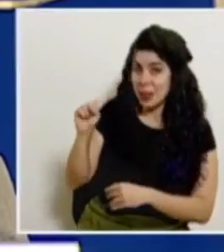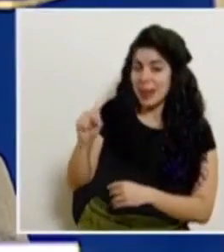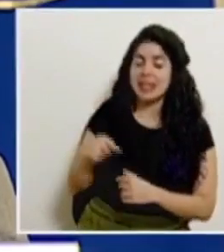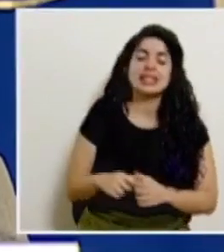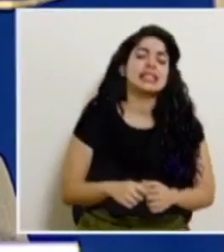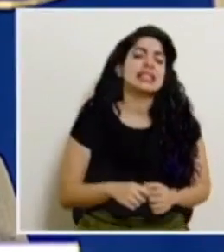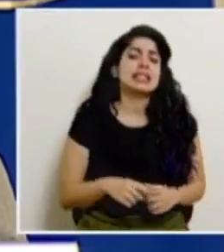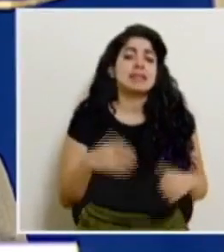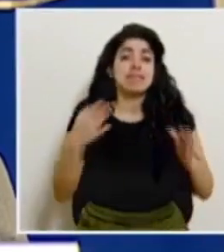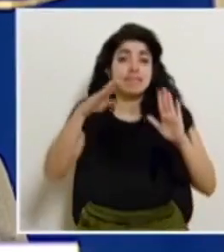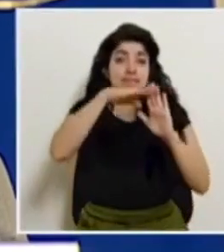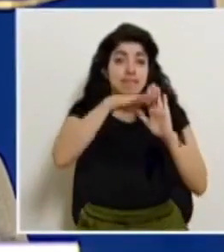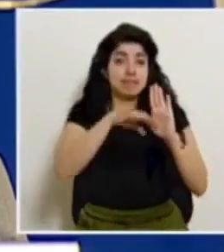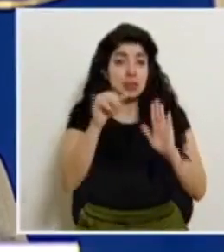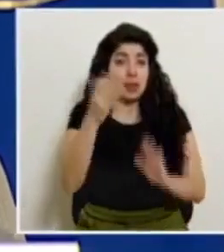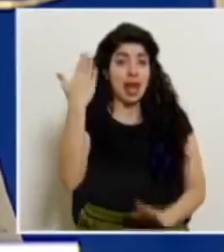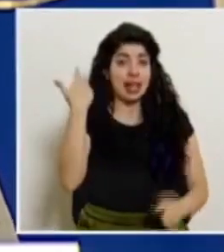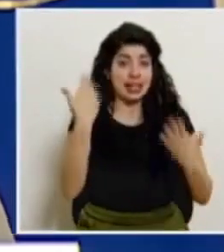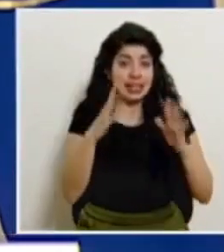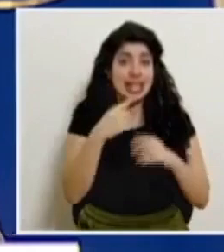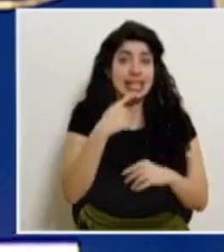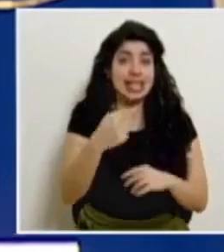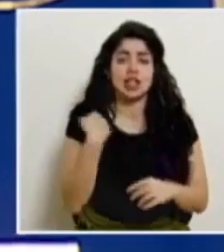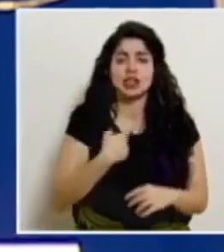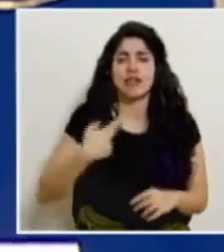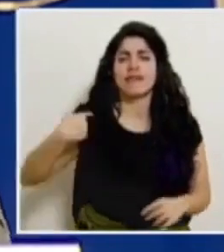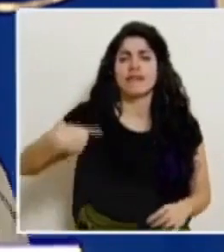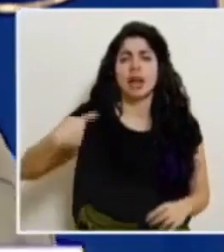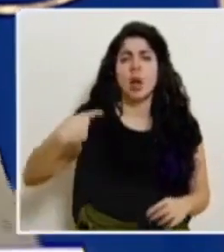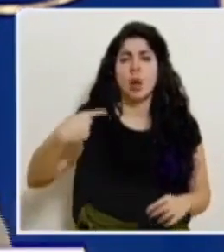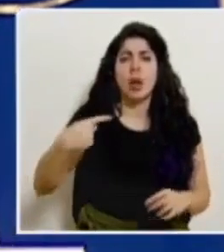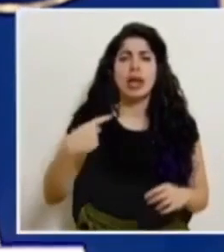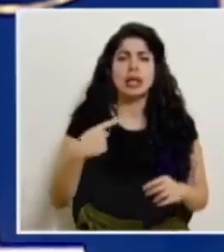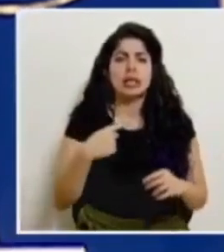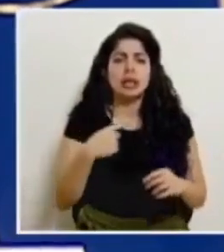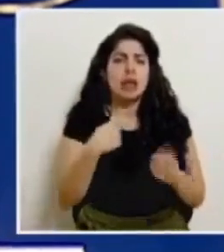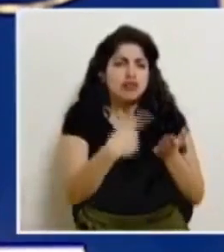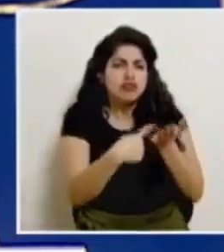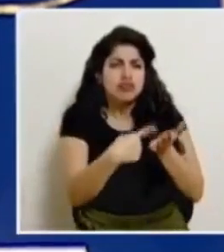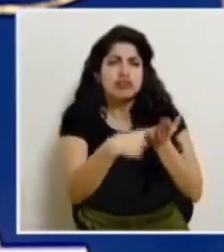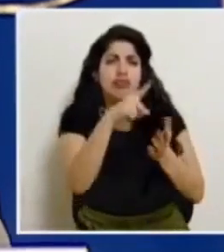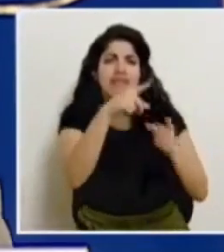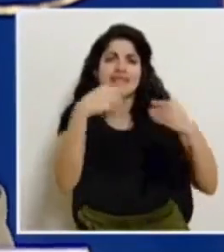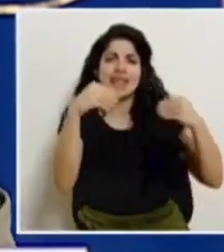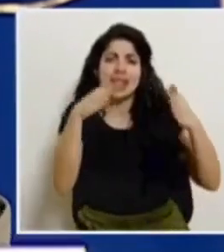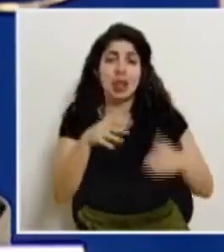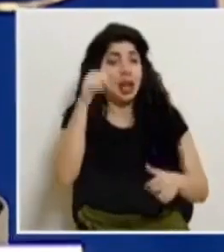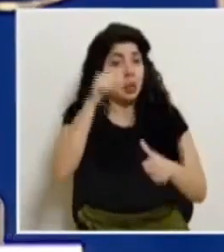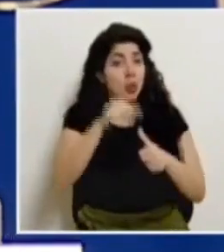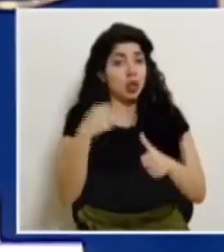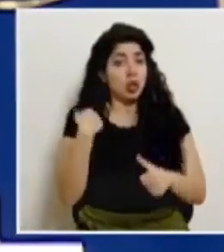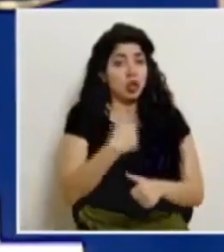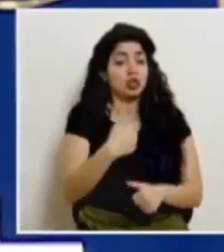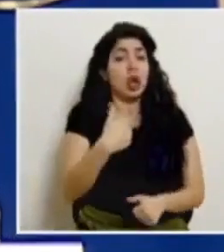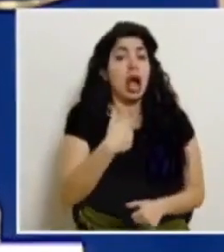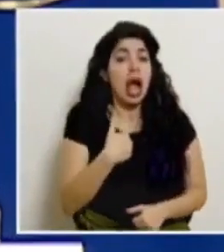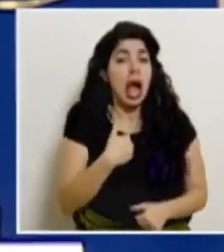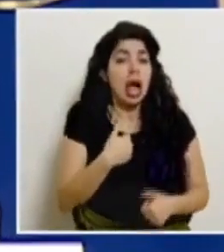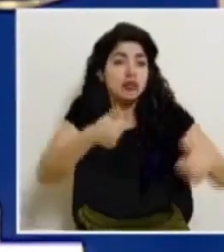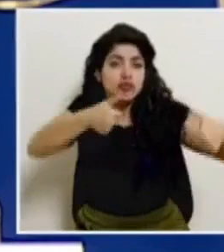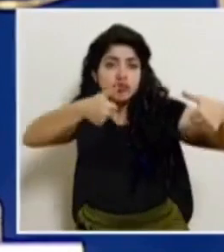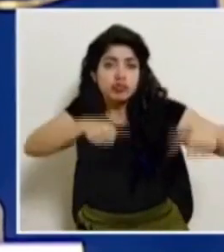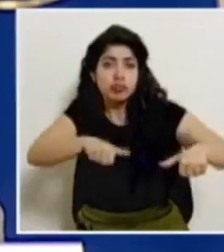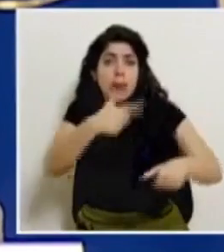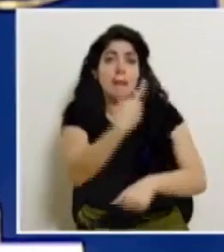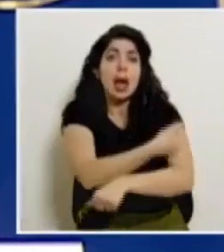En términos de las medidas, como lo mencioné, nosotros constantemente conversamos con las agencias. Recordemos que nosotros tenemos pactado